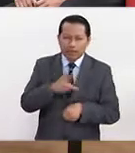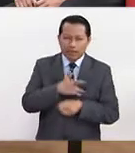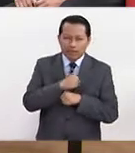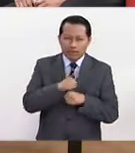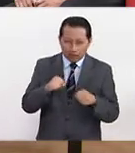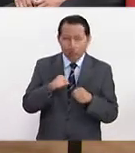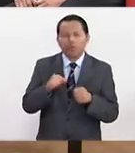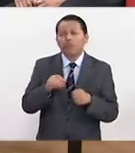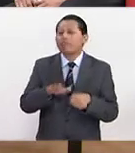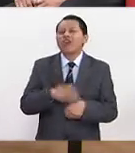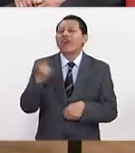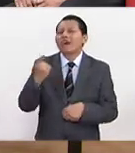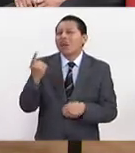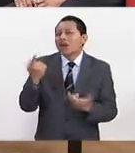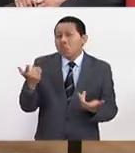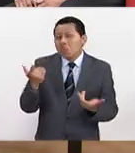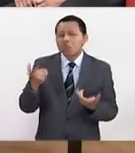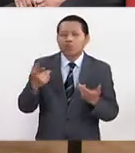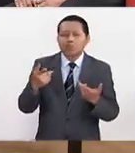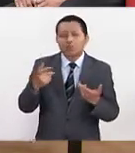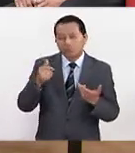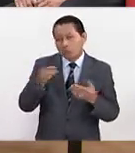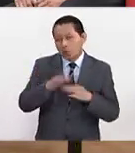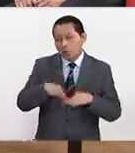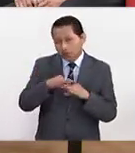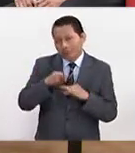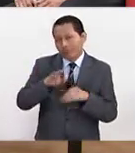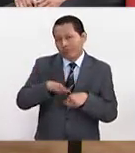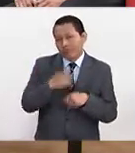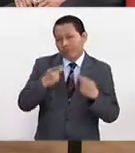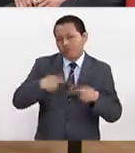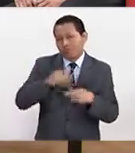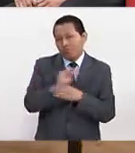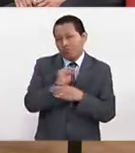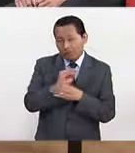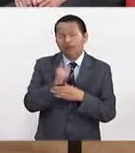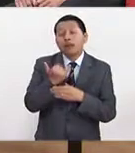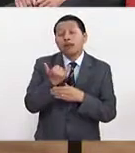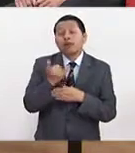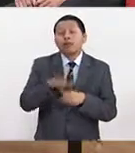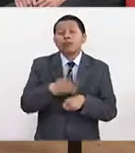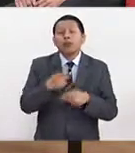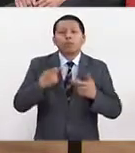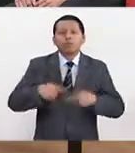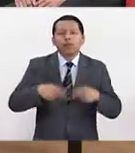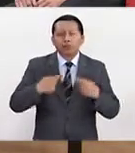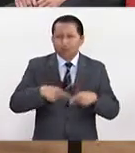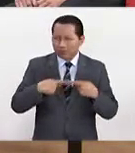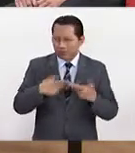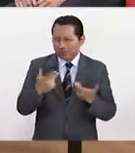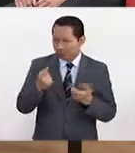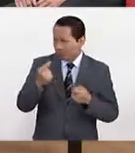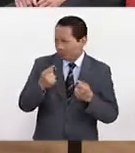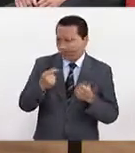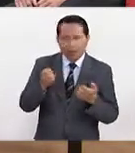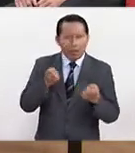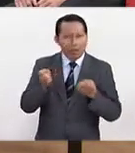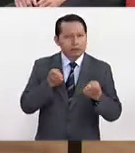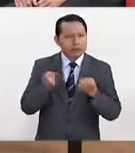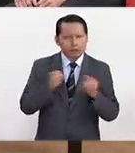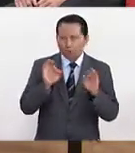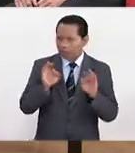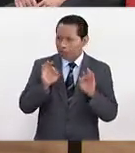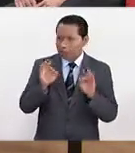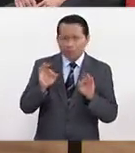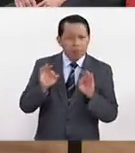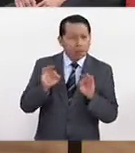mucho, pero la gente no las toma en cuenta. ¿Y cómo explicar casos de infarto en gente que aparentemente tiene una vida que hace ejercicio, por ejemplo, y se